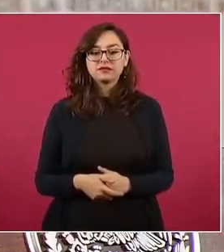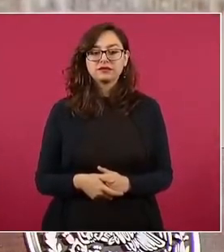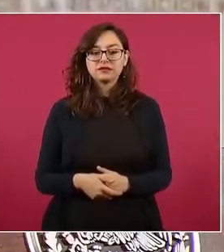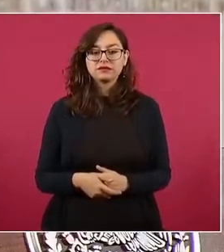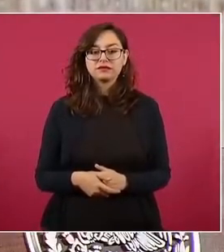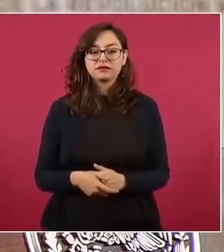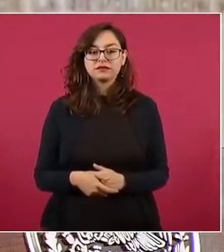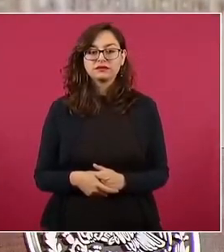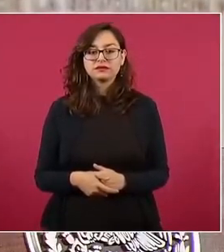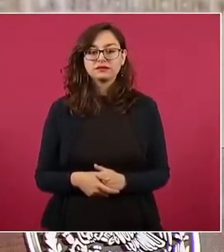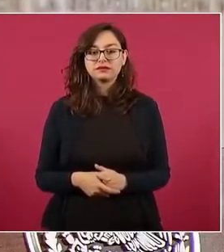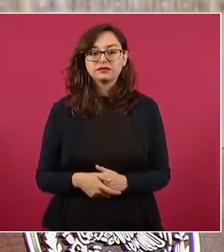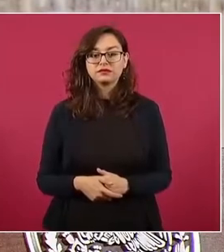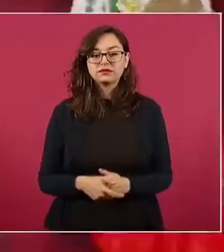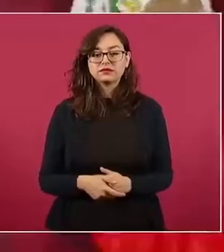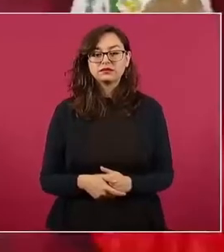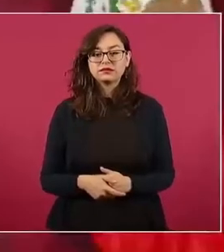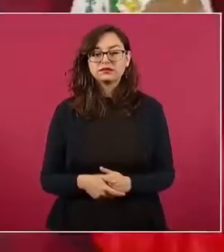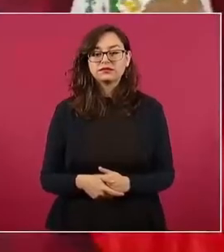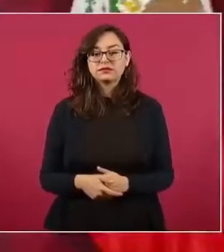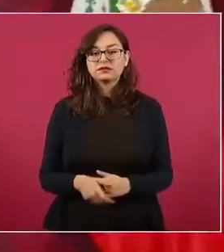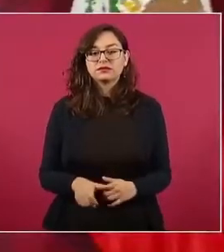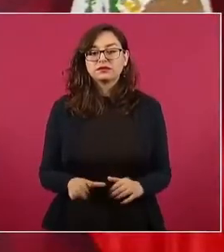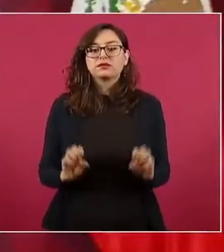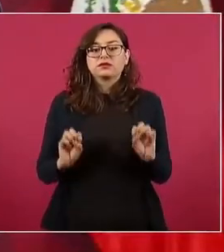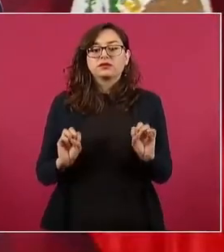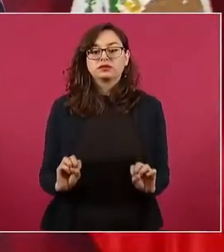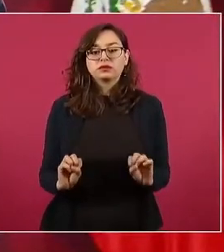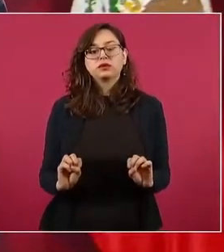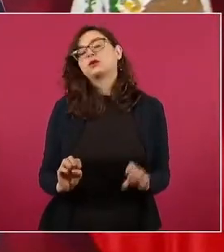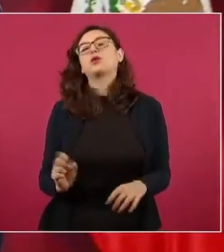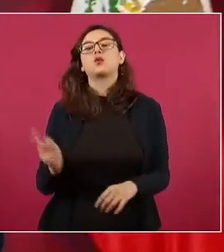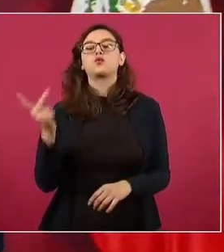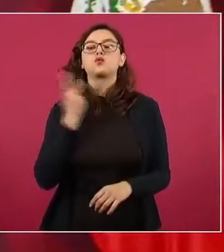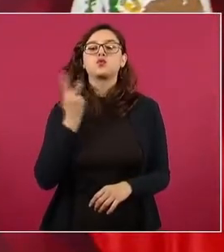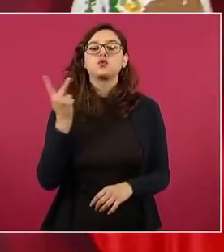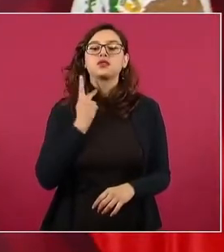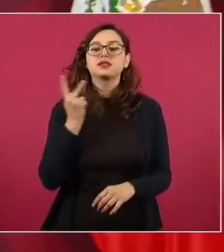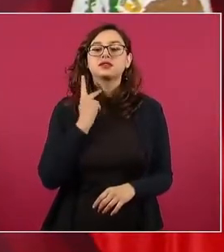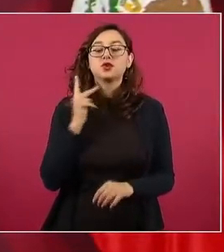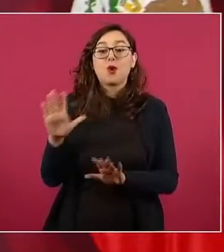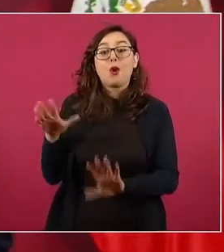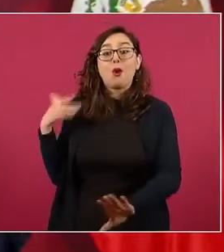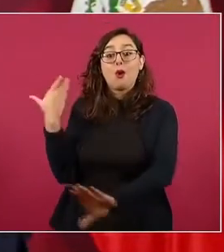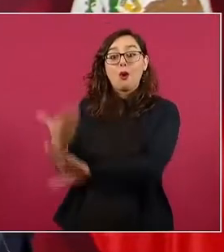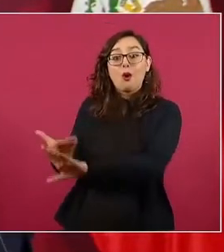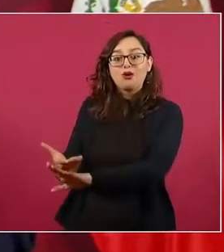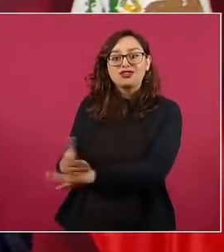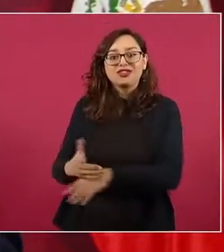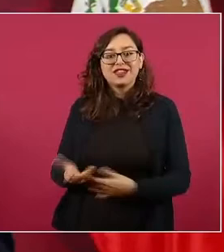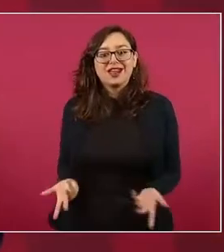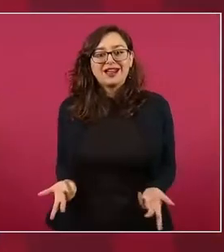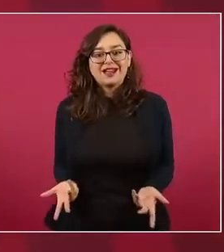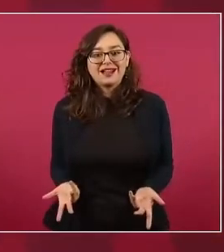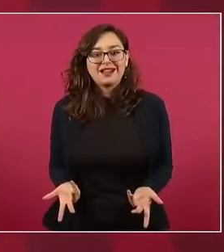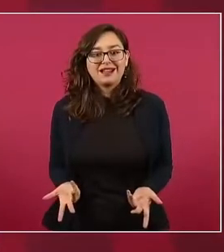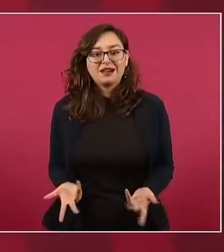a estar apoyando a políticos que lo único que hacen es fingir